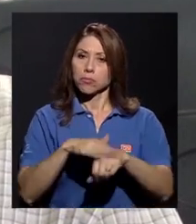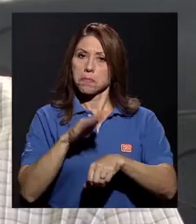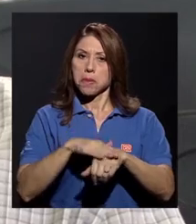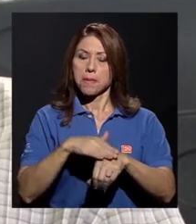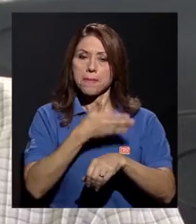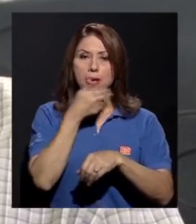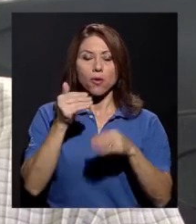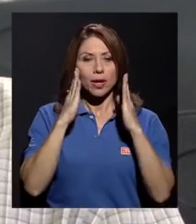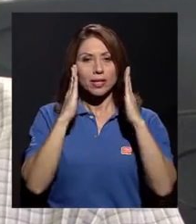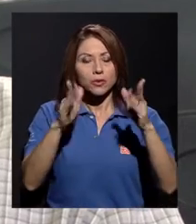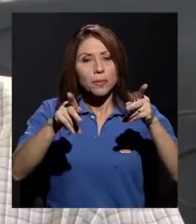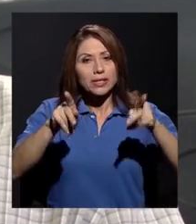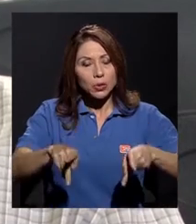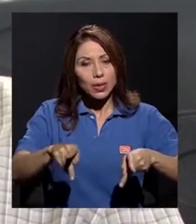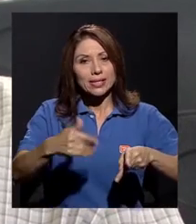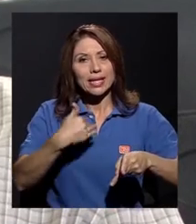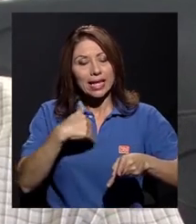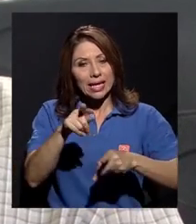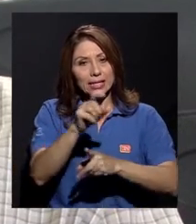personas que lo padecen,